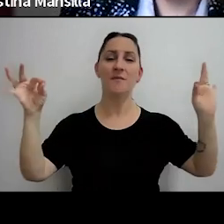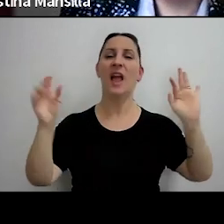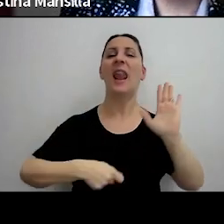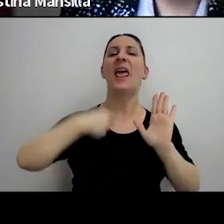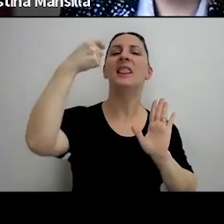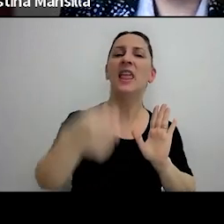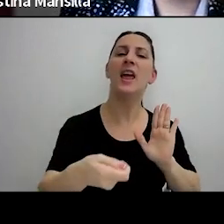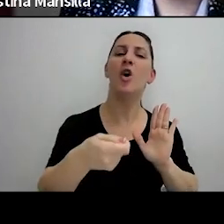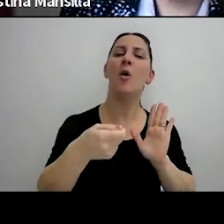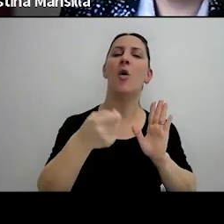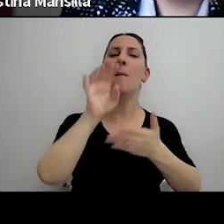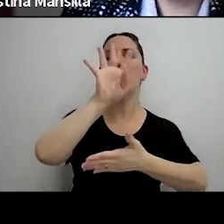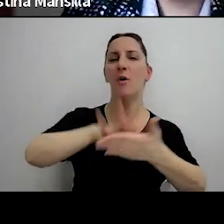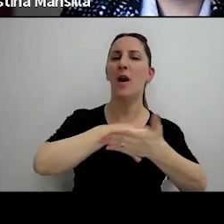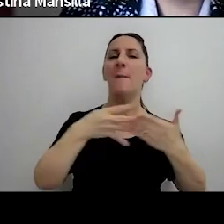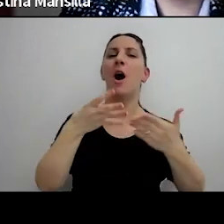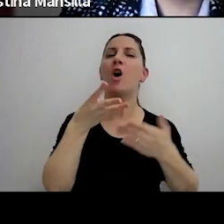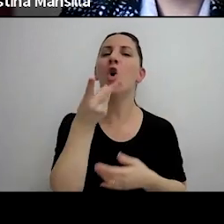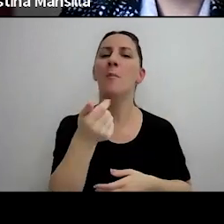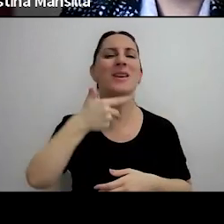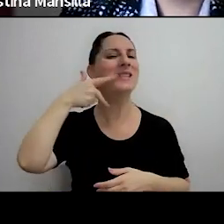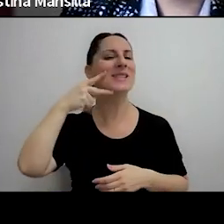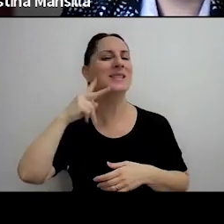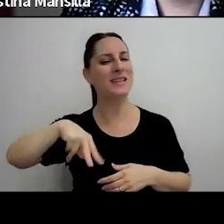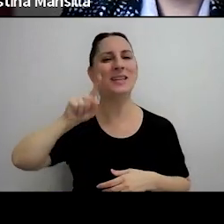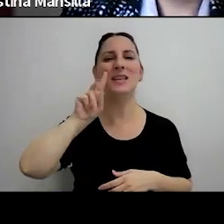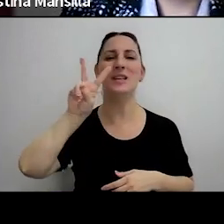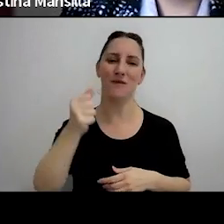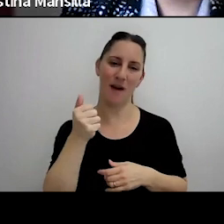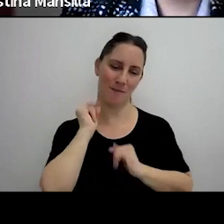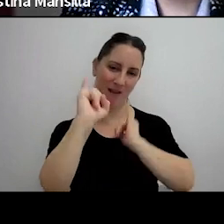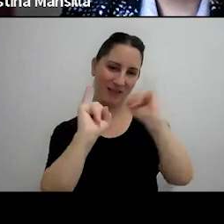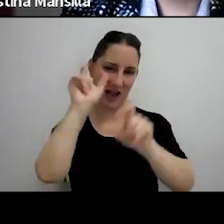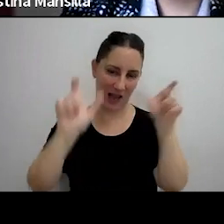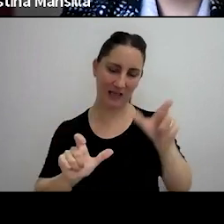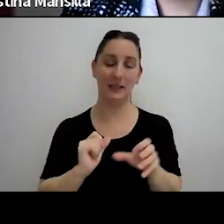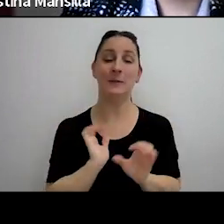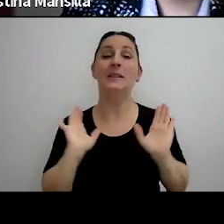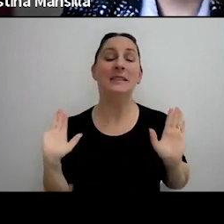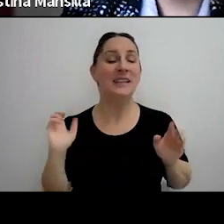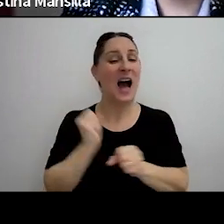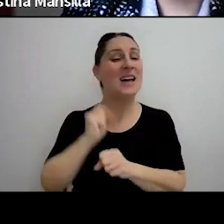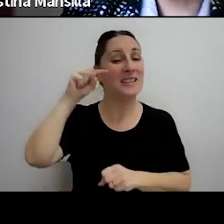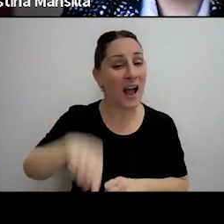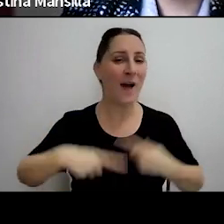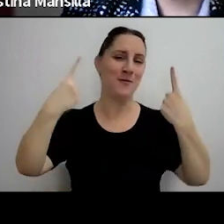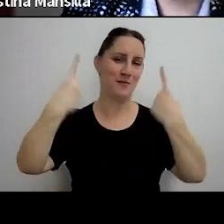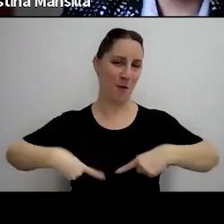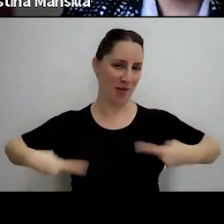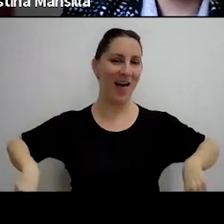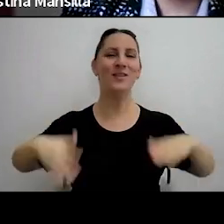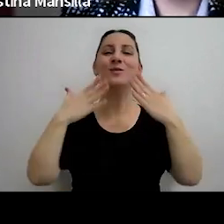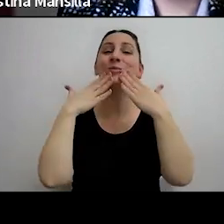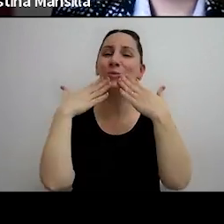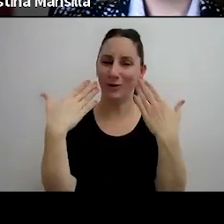programa compres sin IVA para individualizar a los beneficiarios y hasta aquí las novedades muchísimas